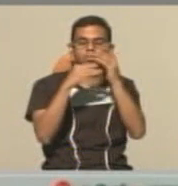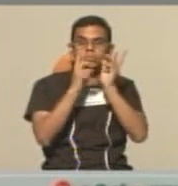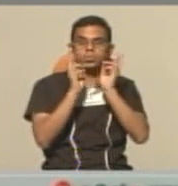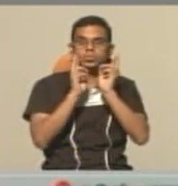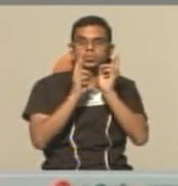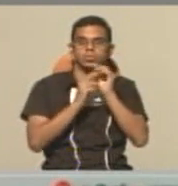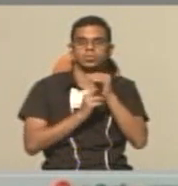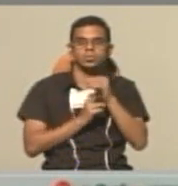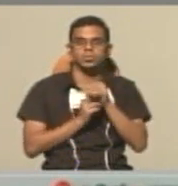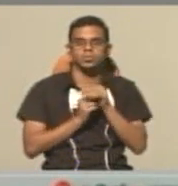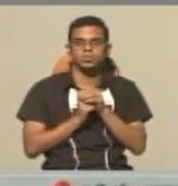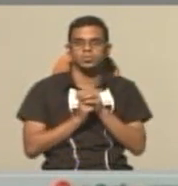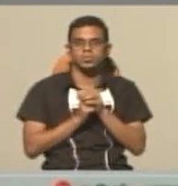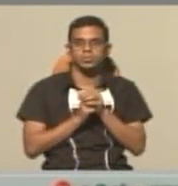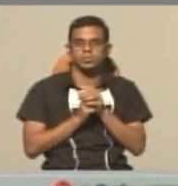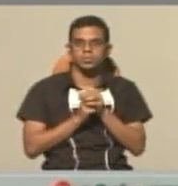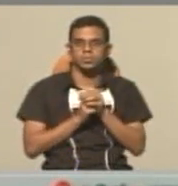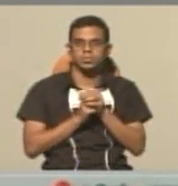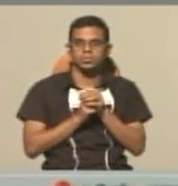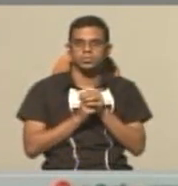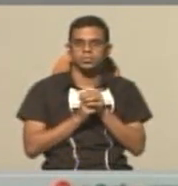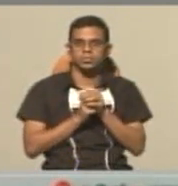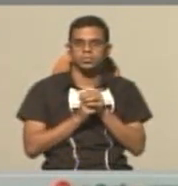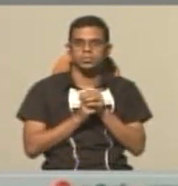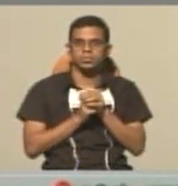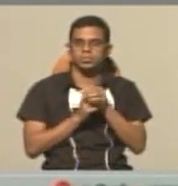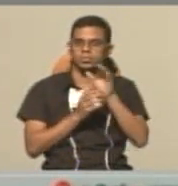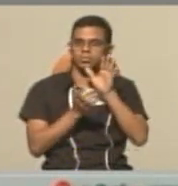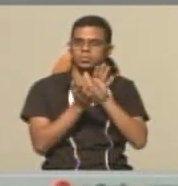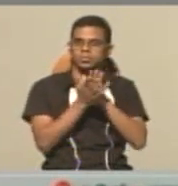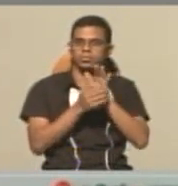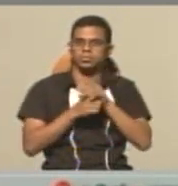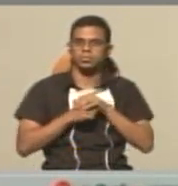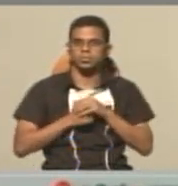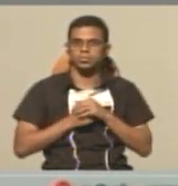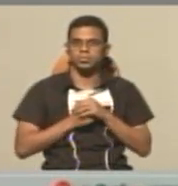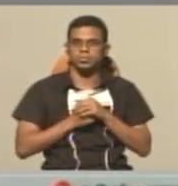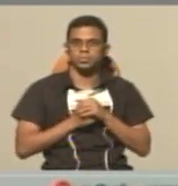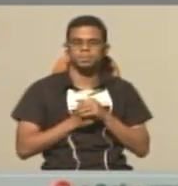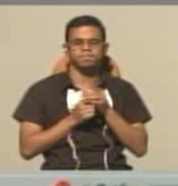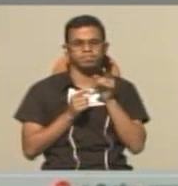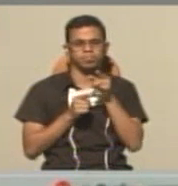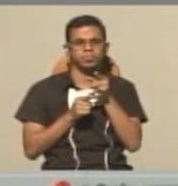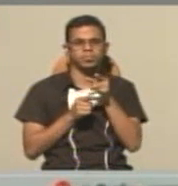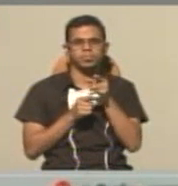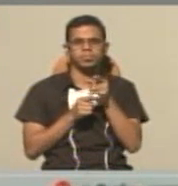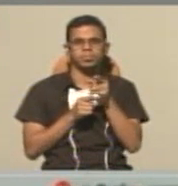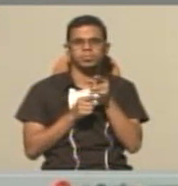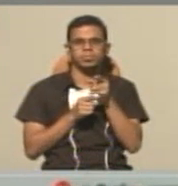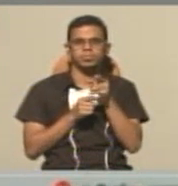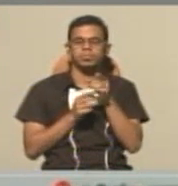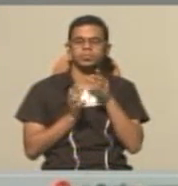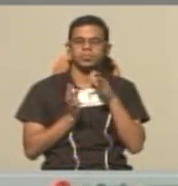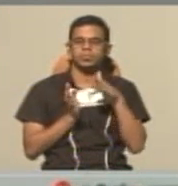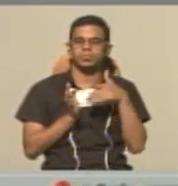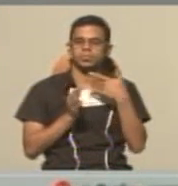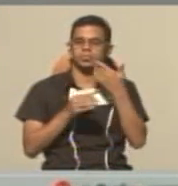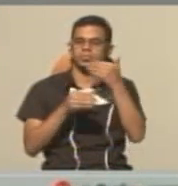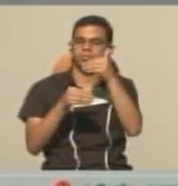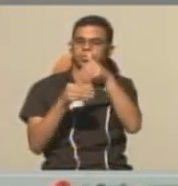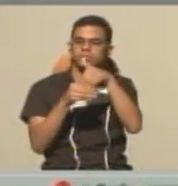Presionamos para tener perfil de ruido. Con estos, estamos